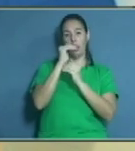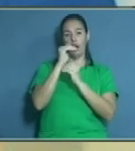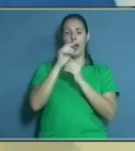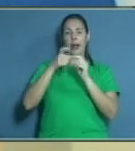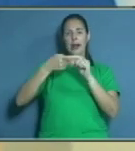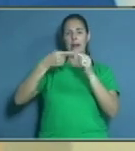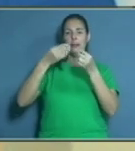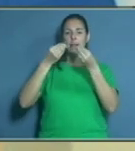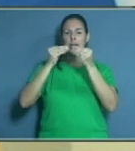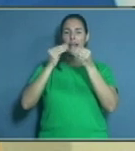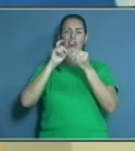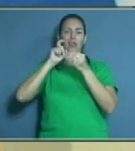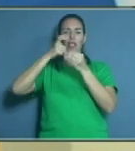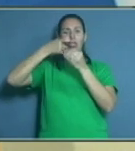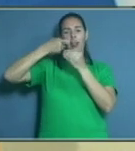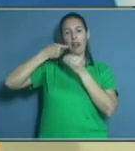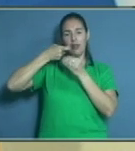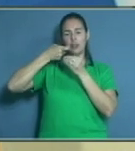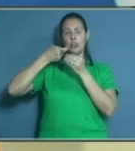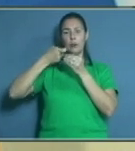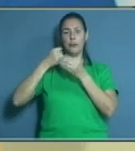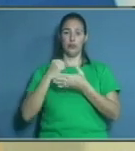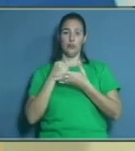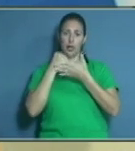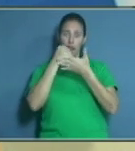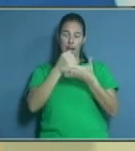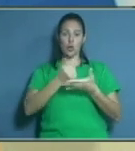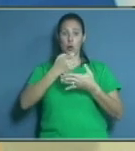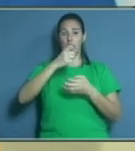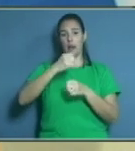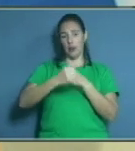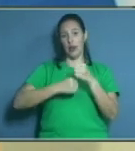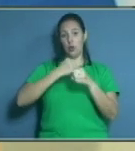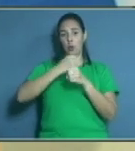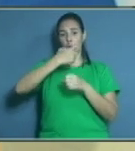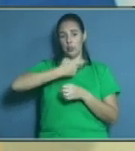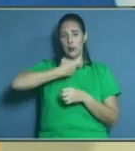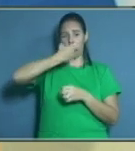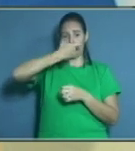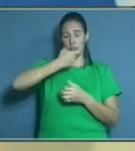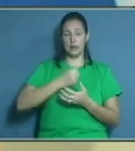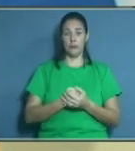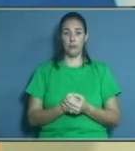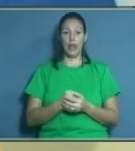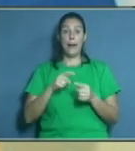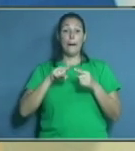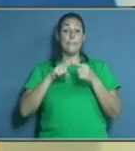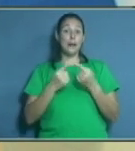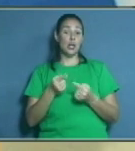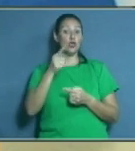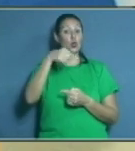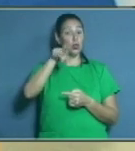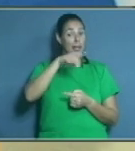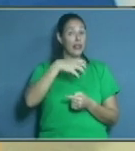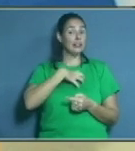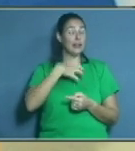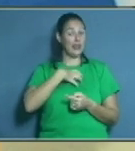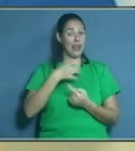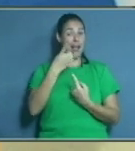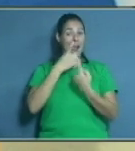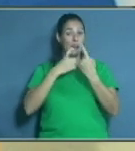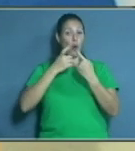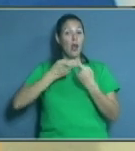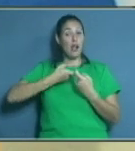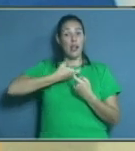edores o ganchitos, como popularmente se conocen. Lo que sucede es que cuando usted tiene un elemento superpuesto sobre el diente,